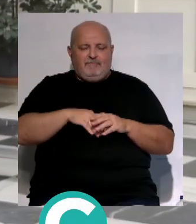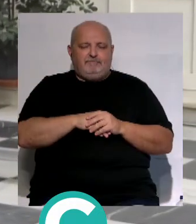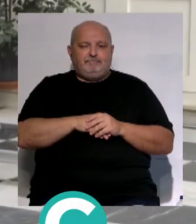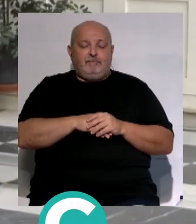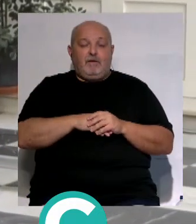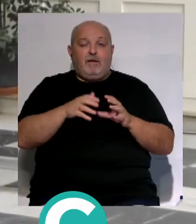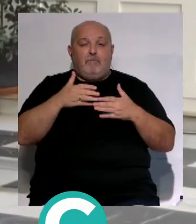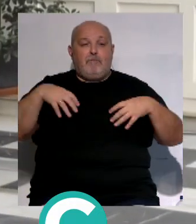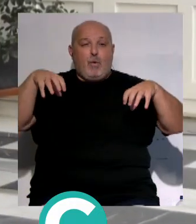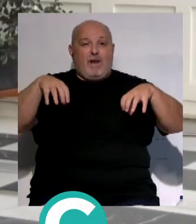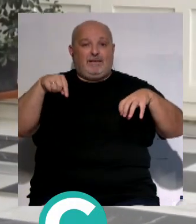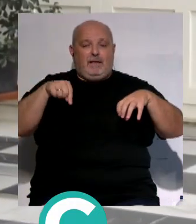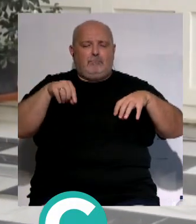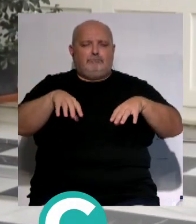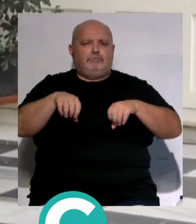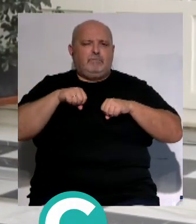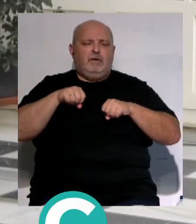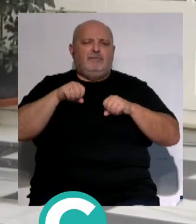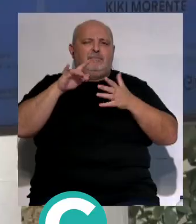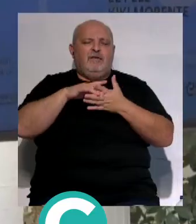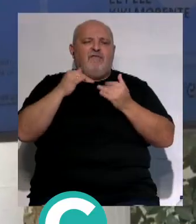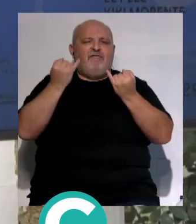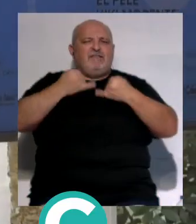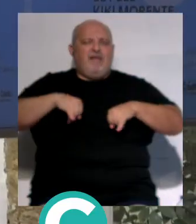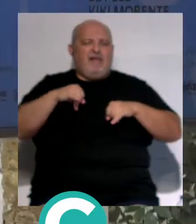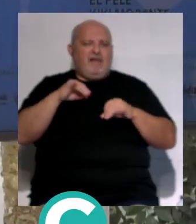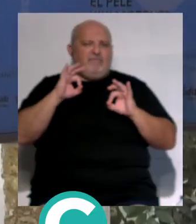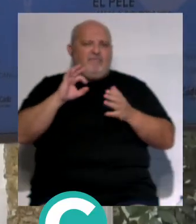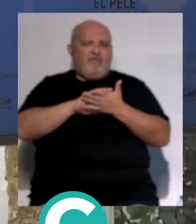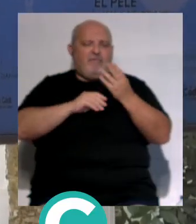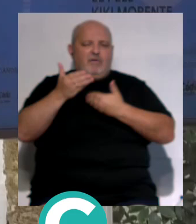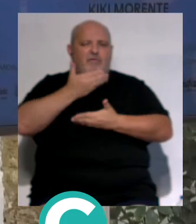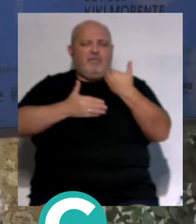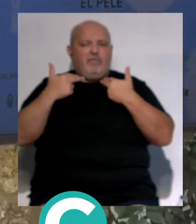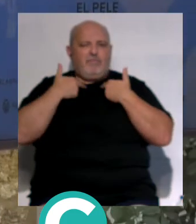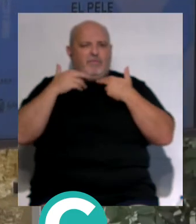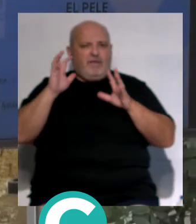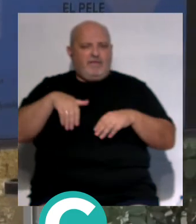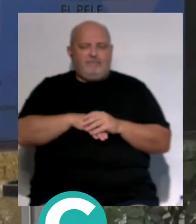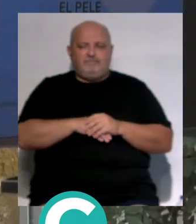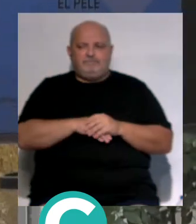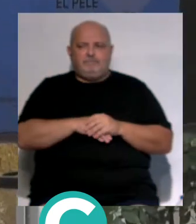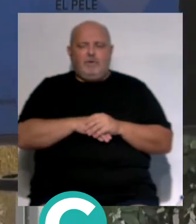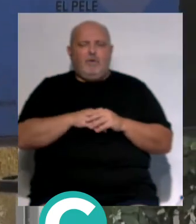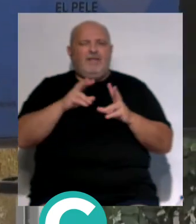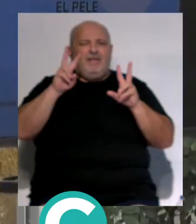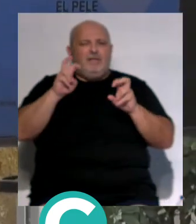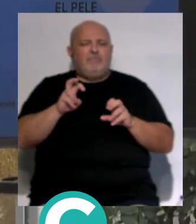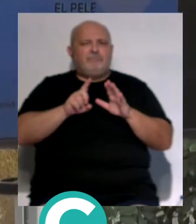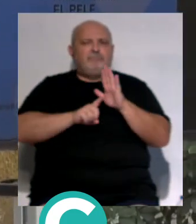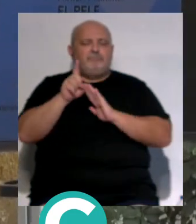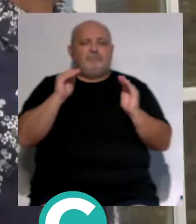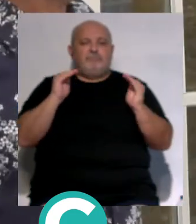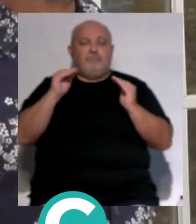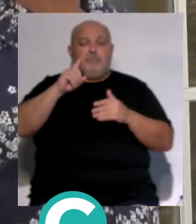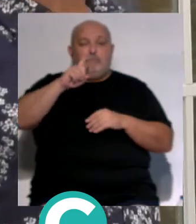El baluarte de la Candelaria acoge un año más la edición de Flamencat con la colaboración de la Diputación de Cádiz. Un ciclo que se desarrollará